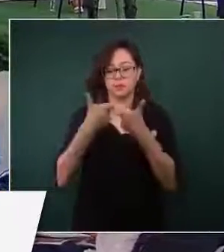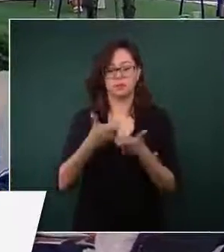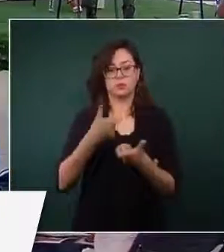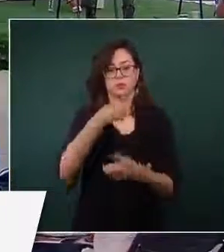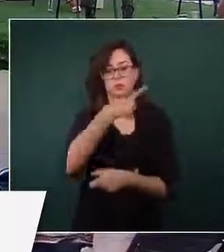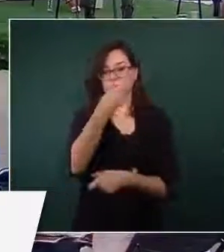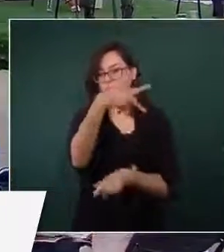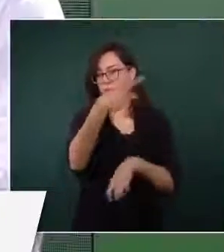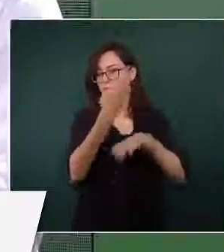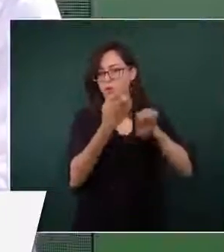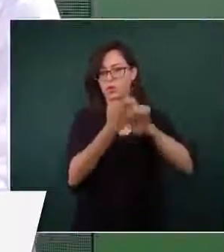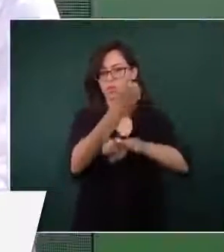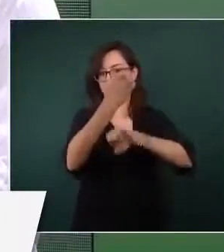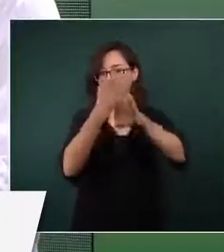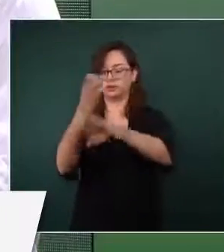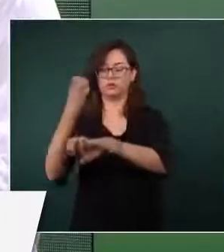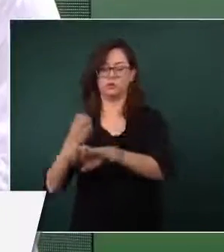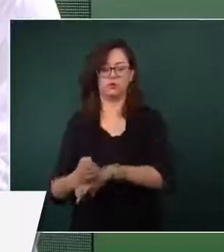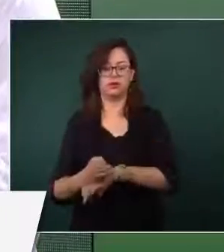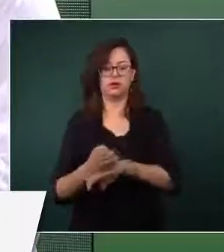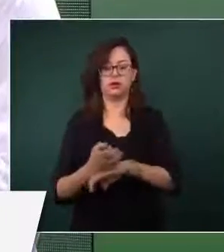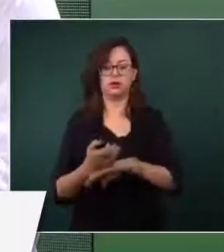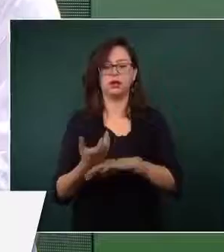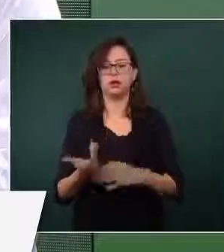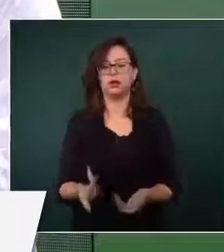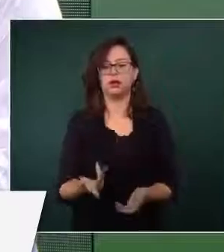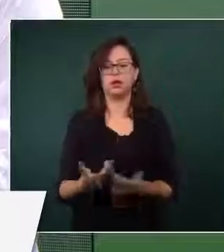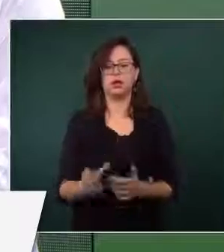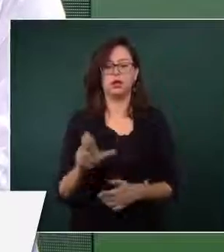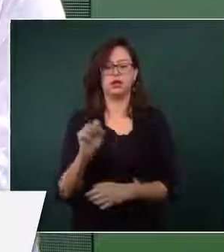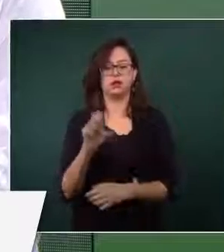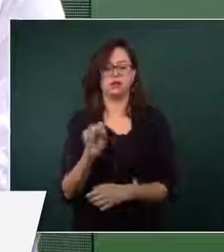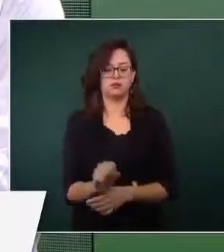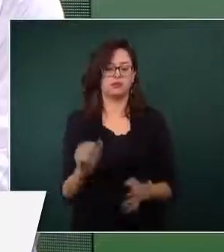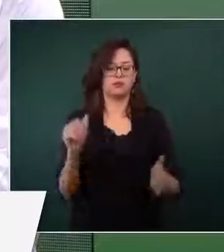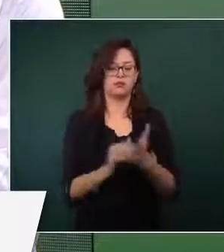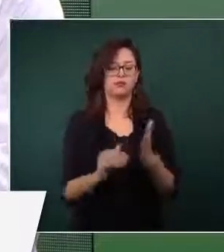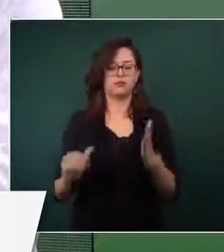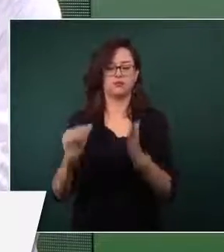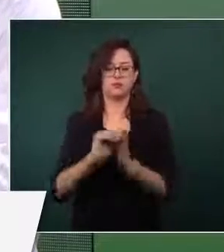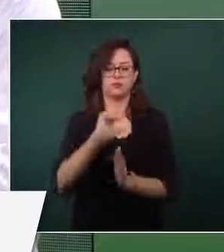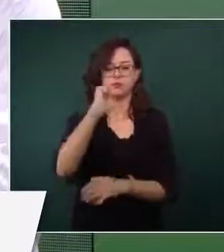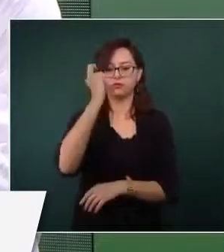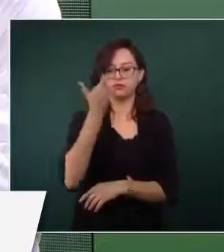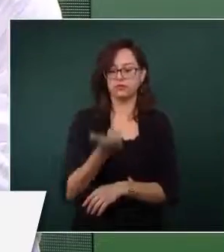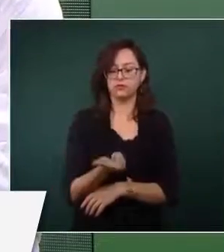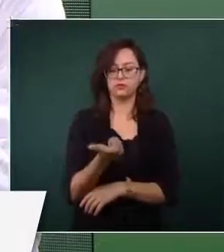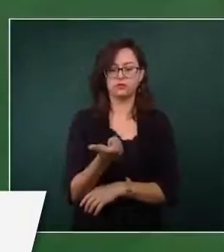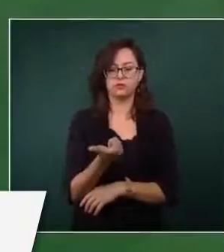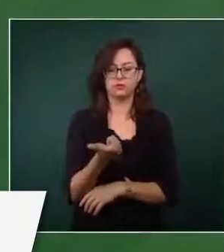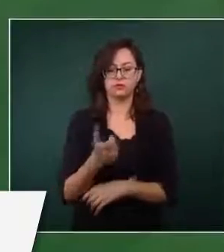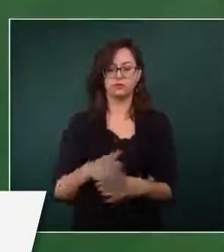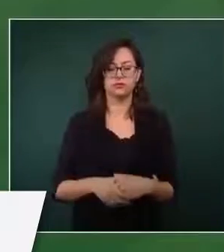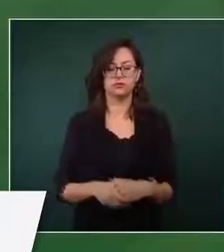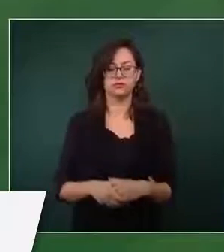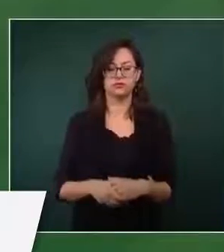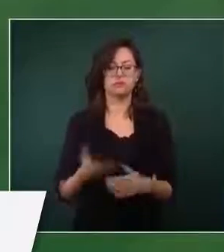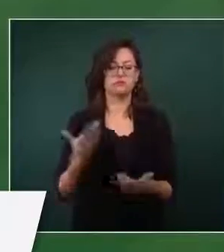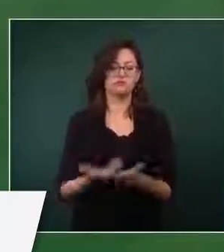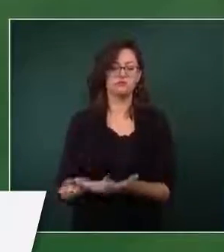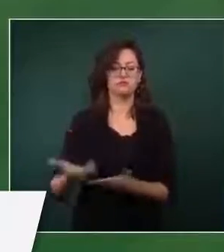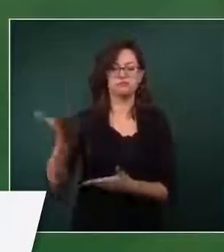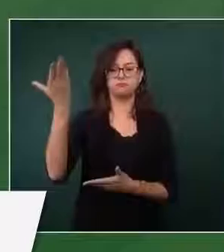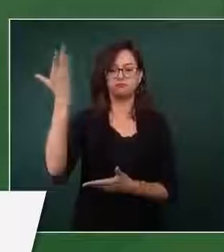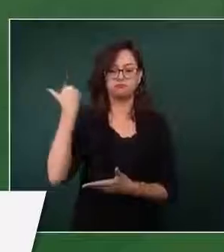es de un poco más de 60 mil millones de pesos y había un mecanismo